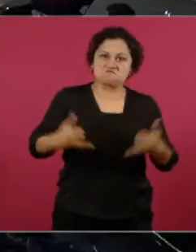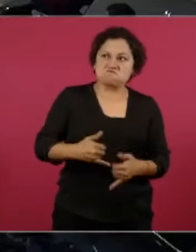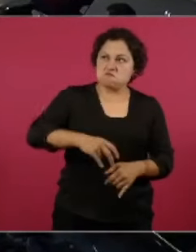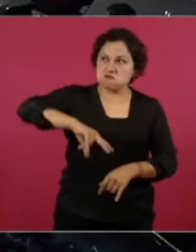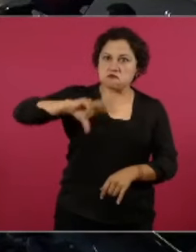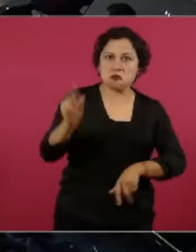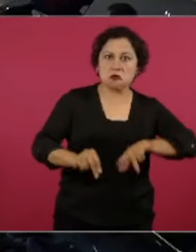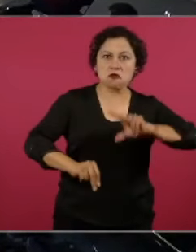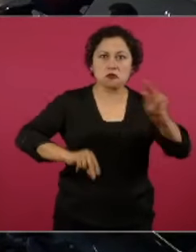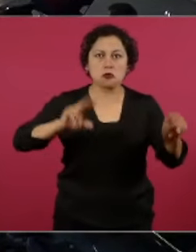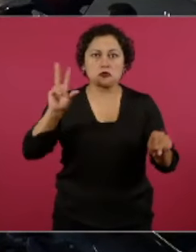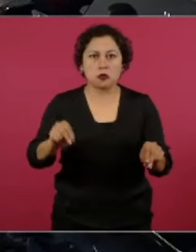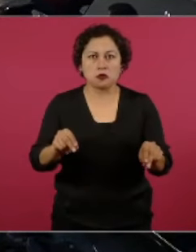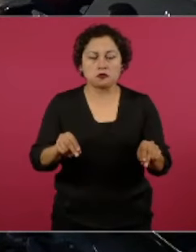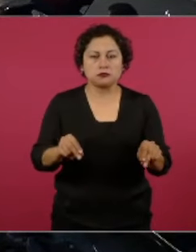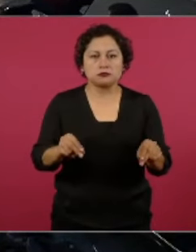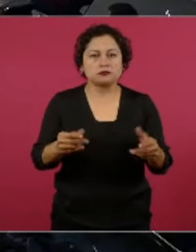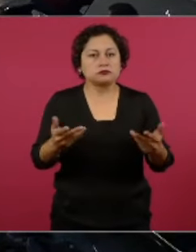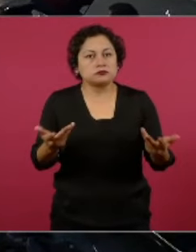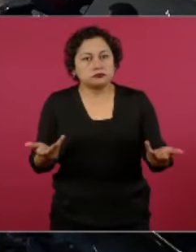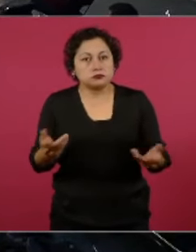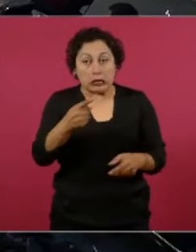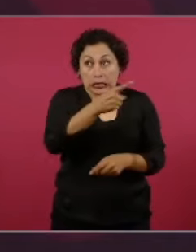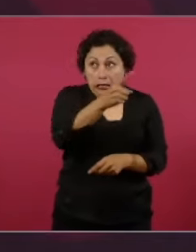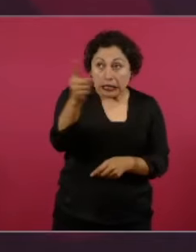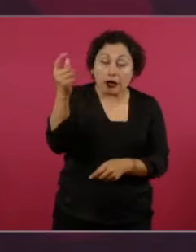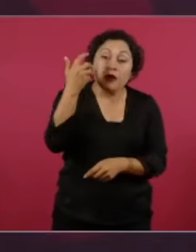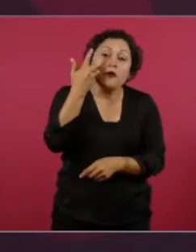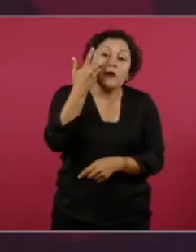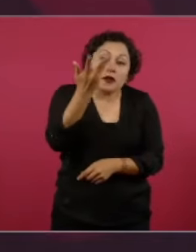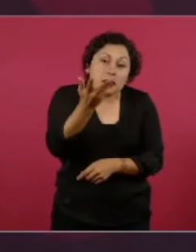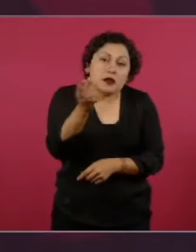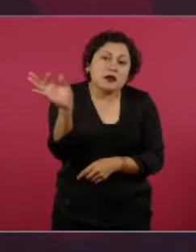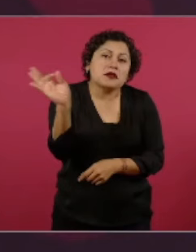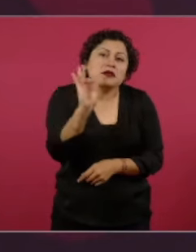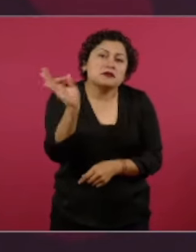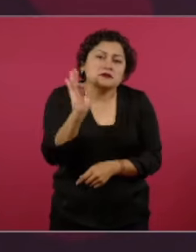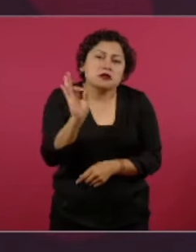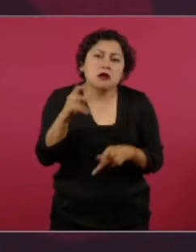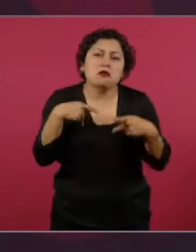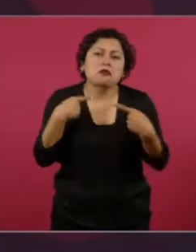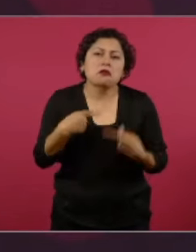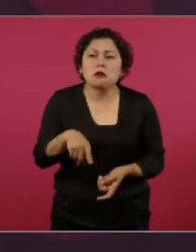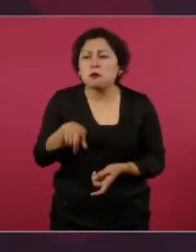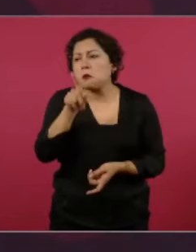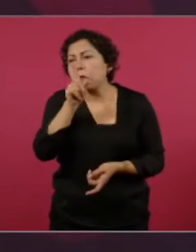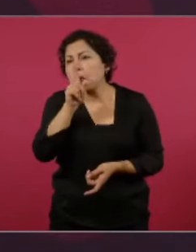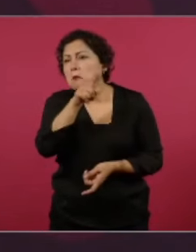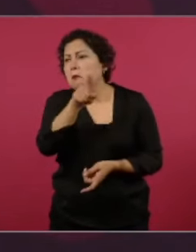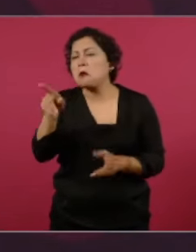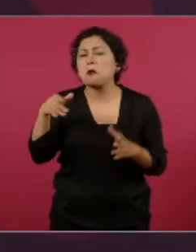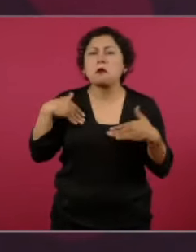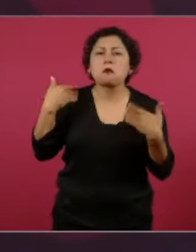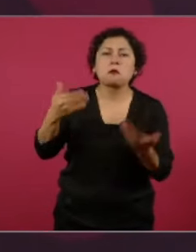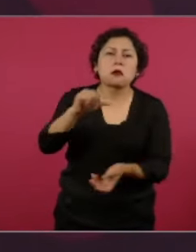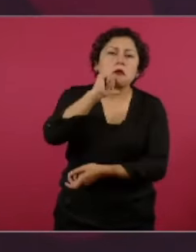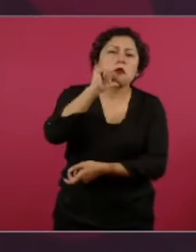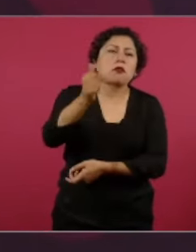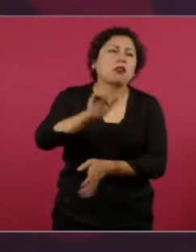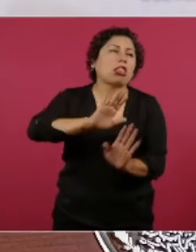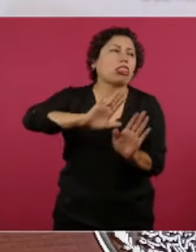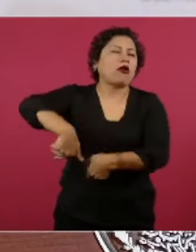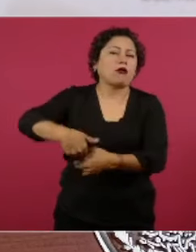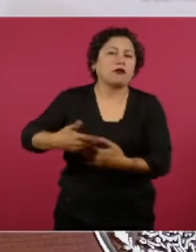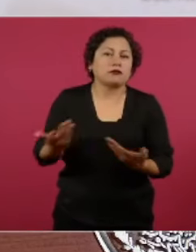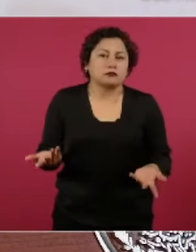estuviese menguado, debilitado para